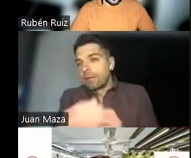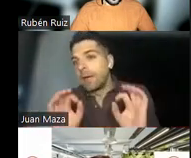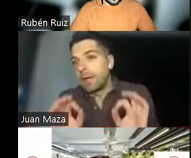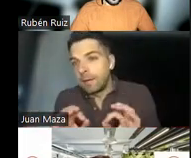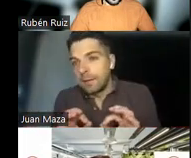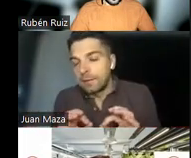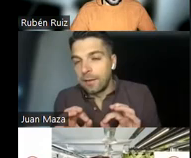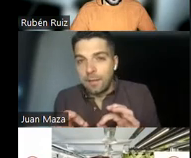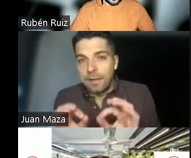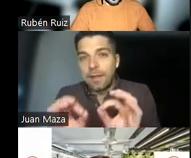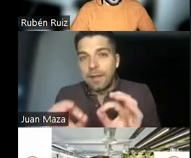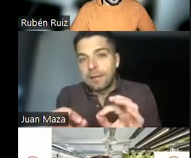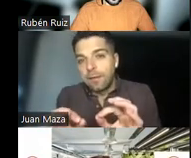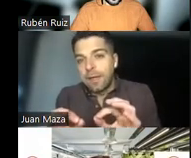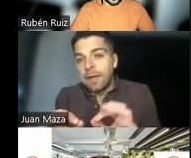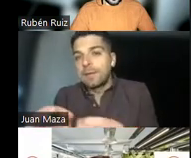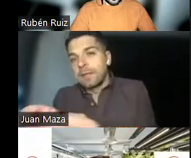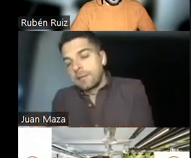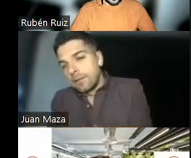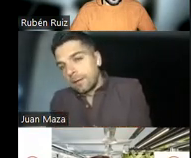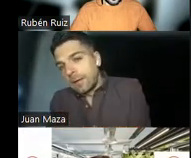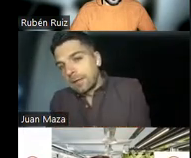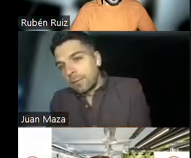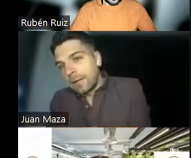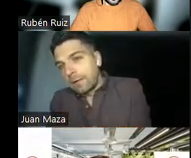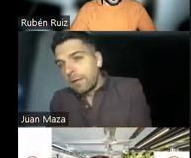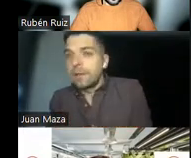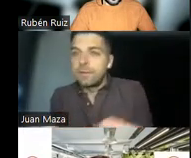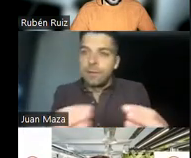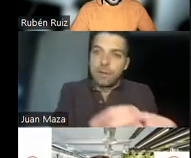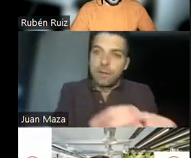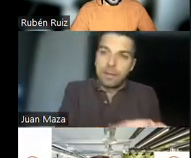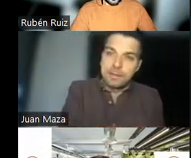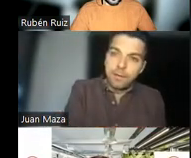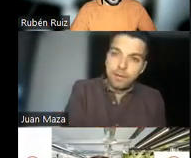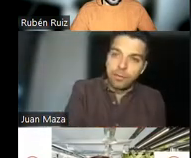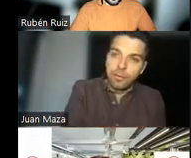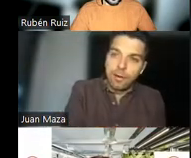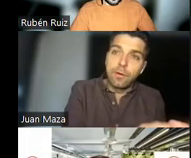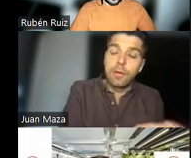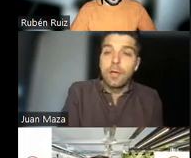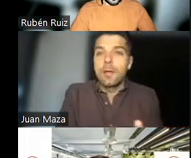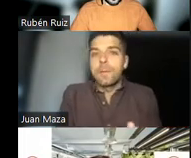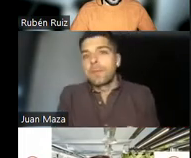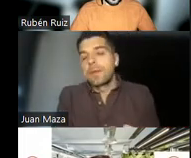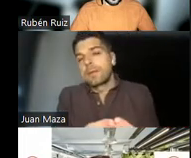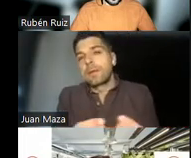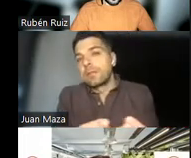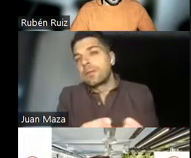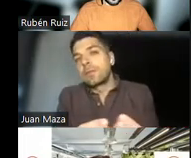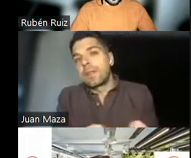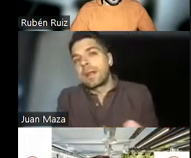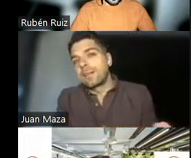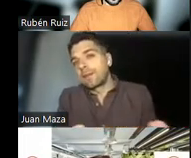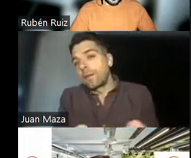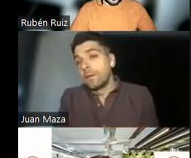entonces, claro, ya te dice la nariz artificial si lo que vas a tomar es café, si lo que estás oliendo es una flor. Claro,